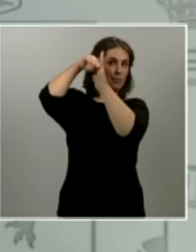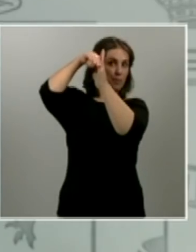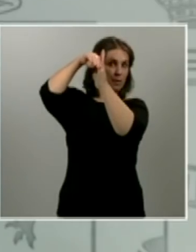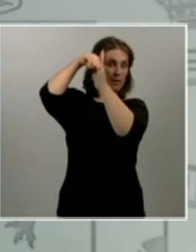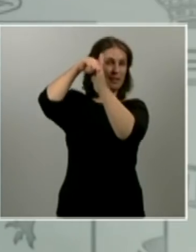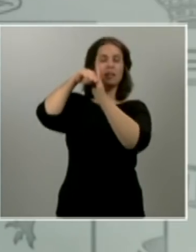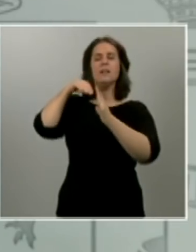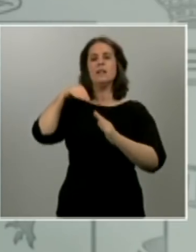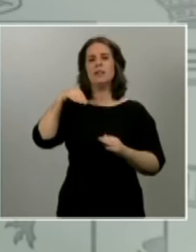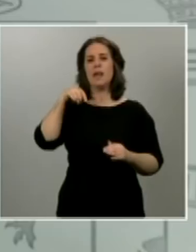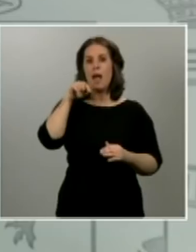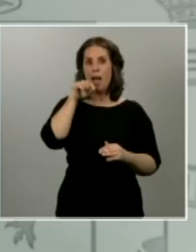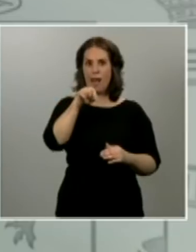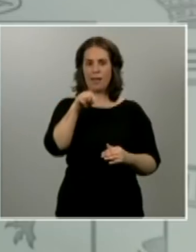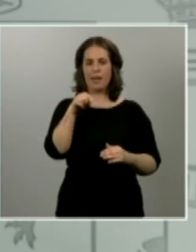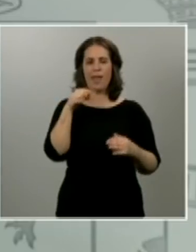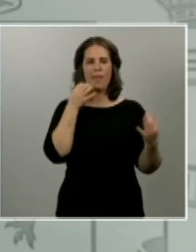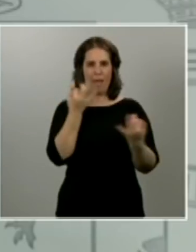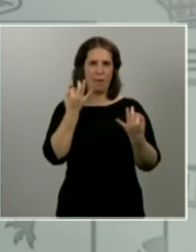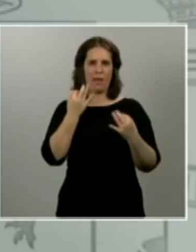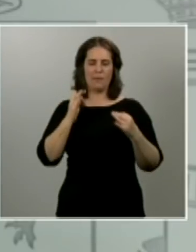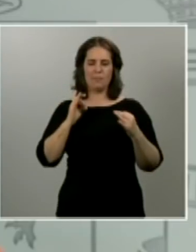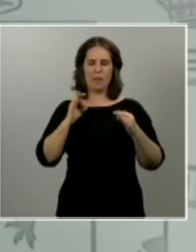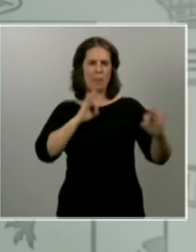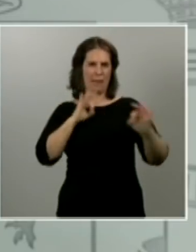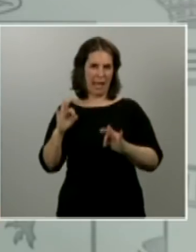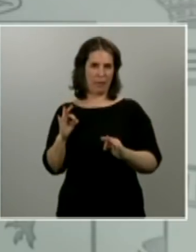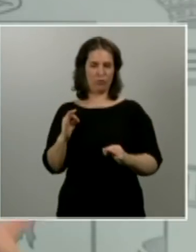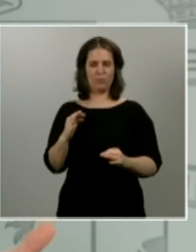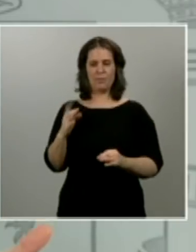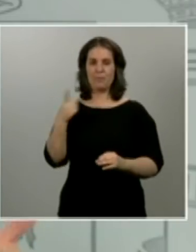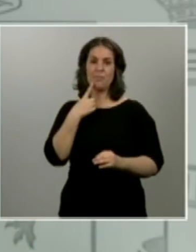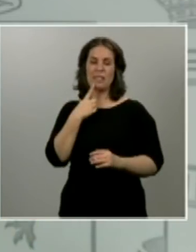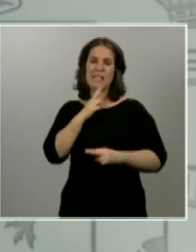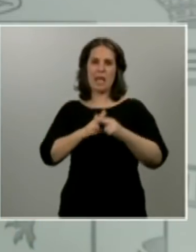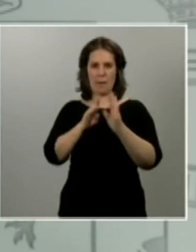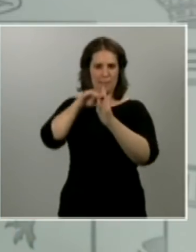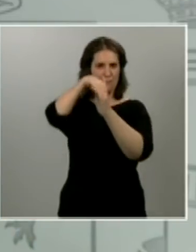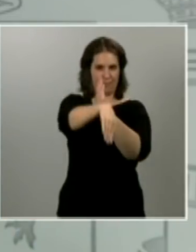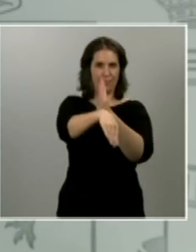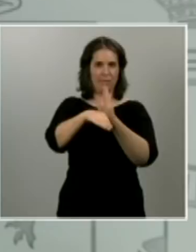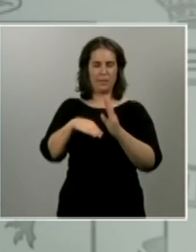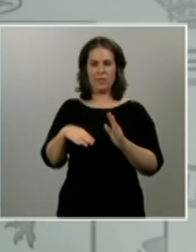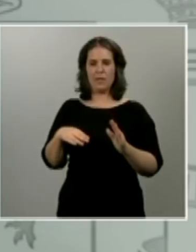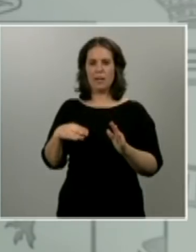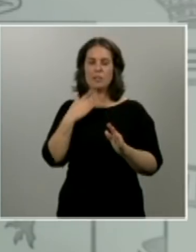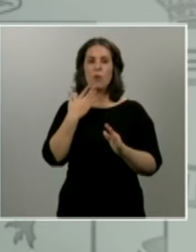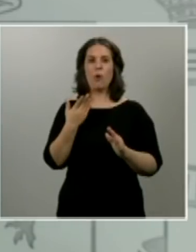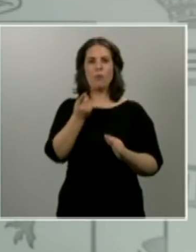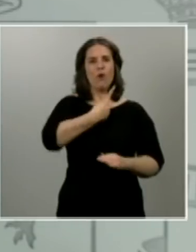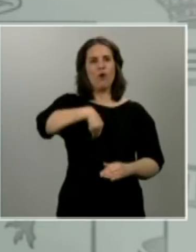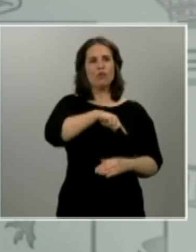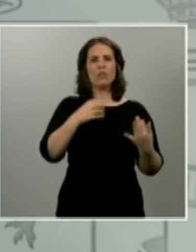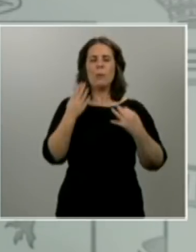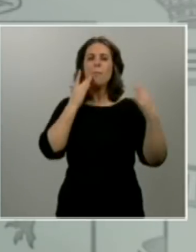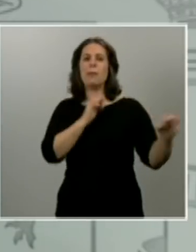debemos estar listos para lo que dicen los expertos que se llama la desescalada, que es en definitiva una transición para regresar a nuestra cotidianidad,